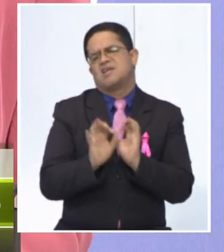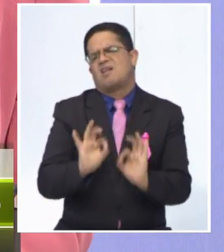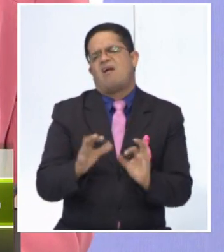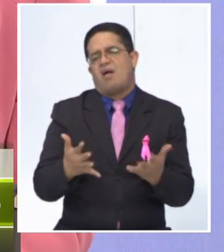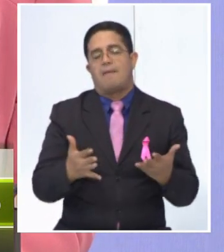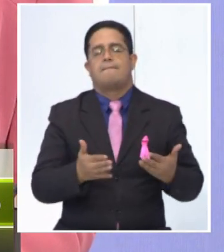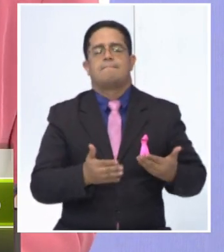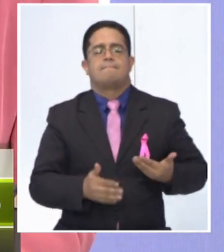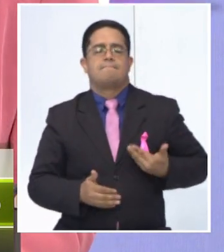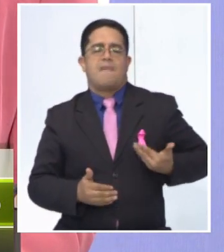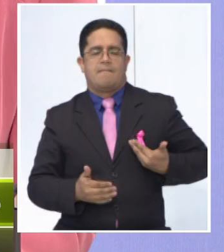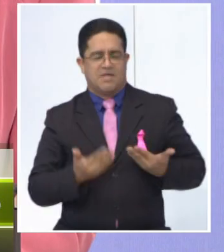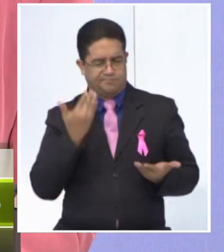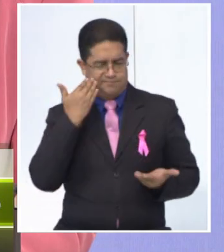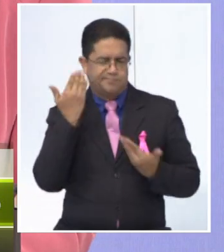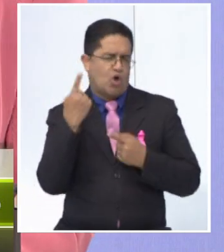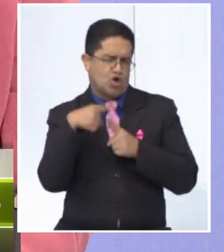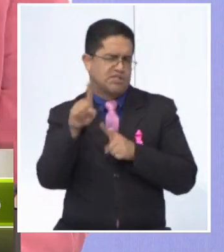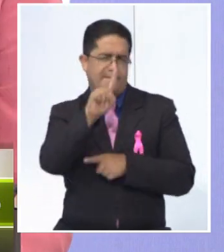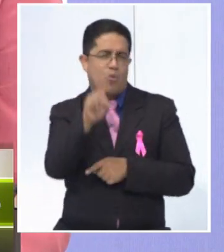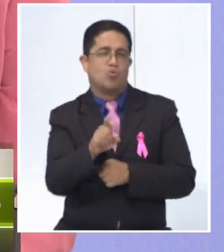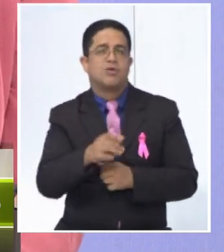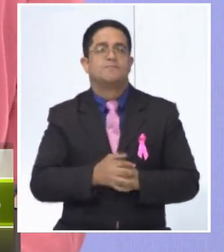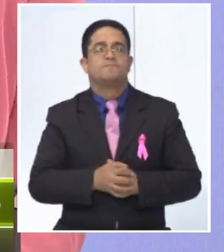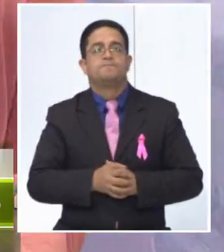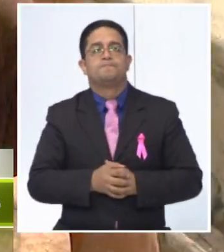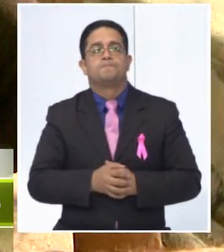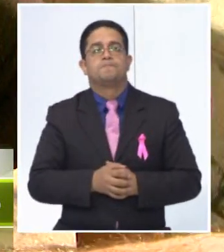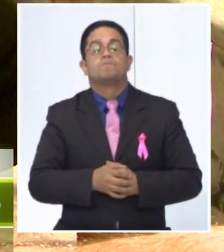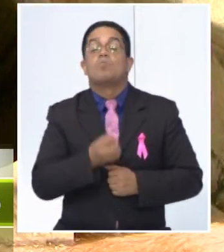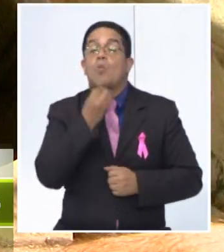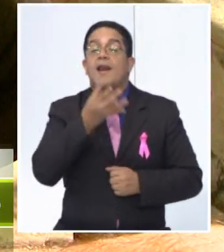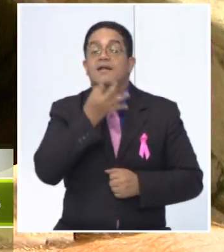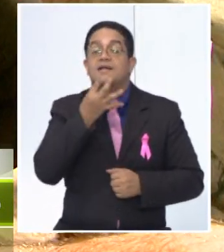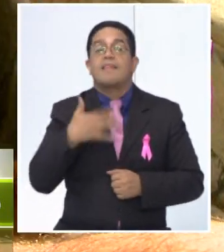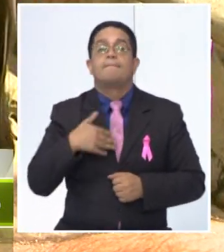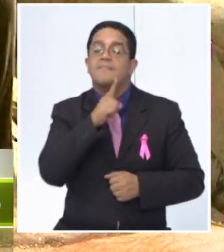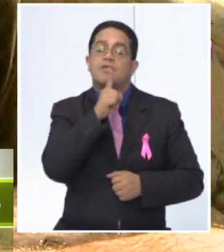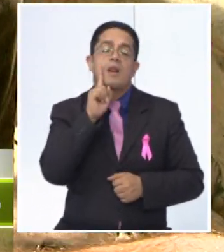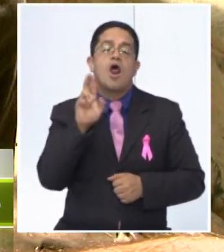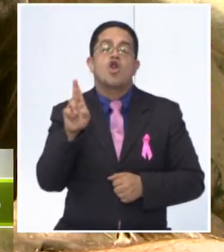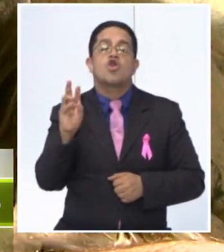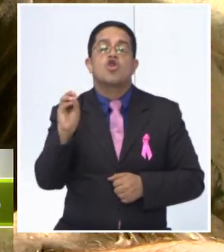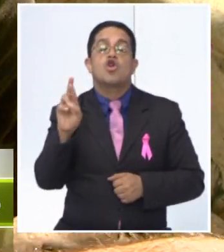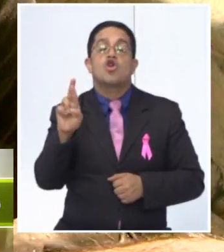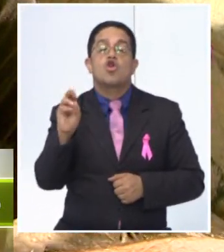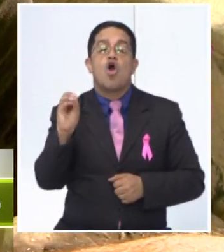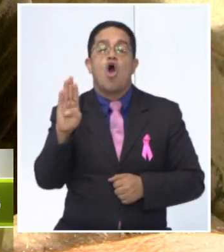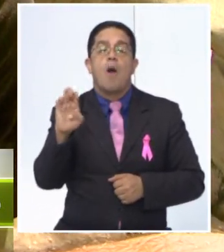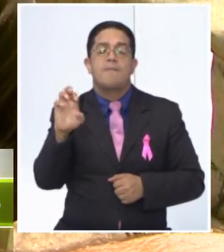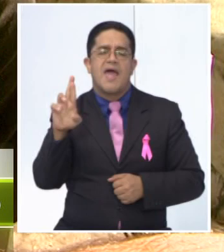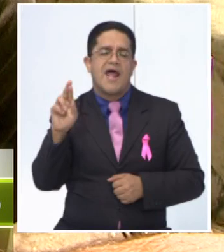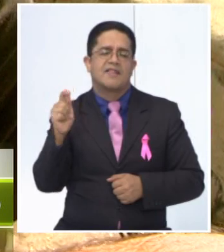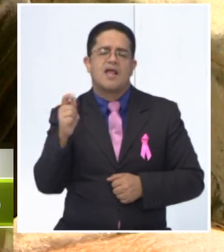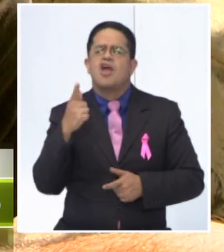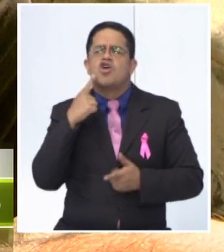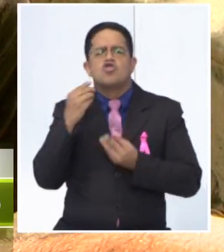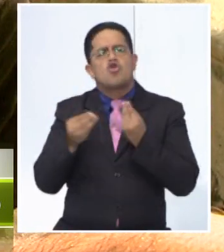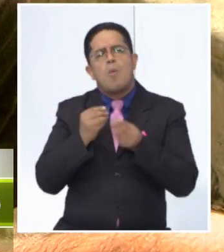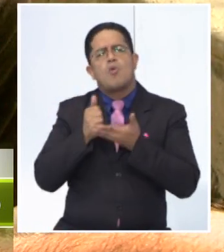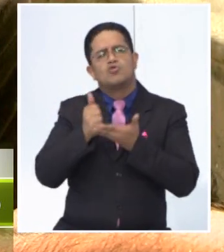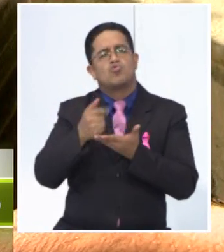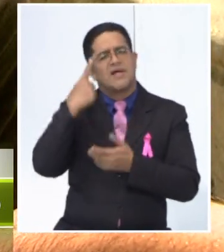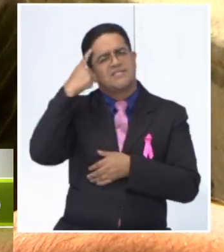Hay más preguntas de la audiencia, vamos a ver. Ok. ¿Cómo no? Buenas tardes, mi nombre es Robert Sánchez y mi pregunta es, ¿cuál es el aporte de psicólogos para